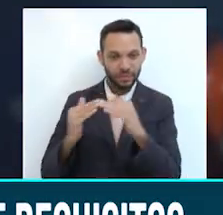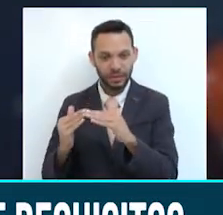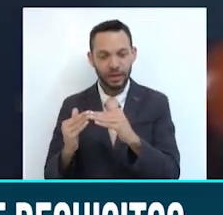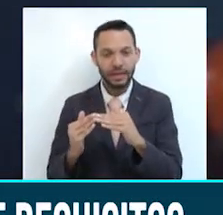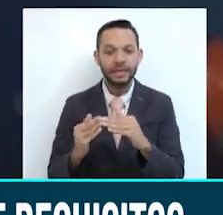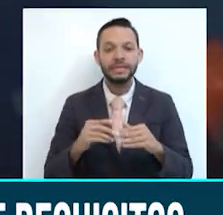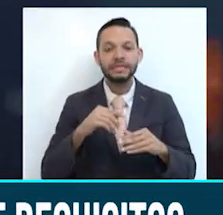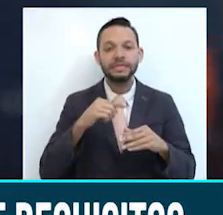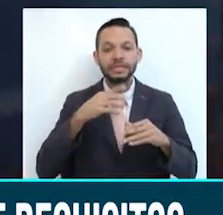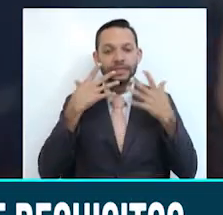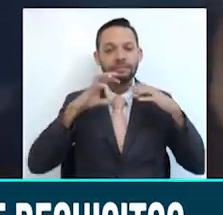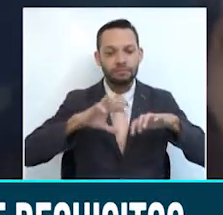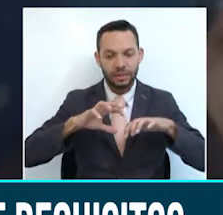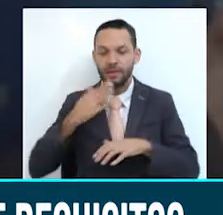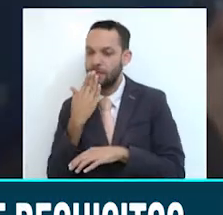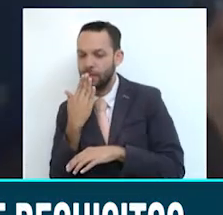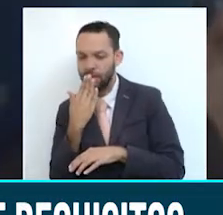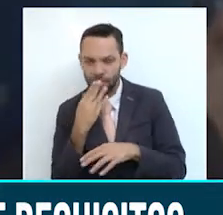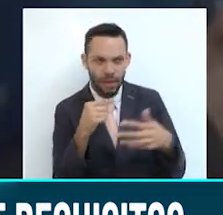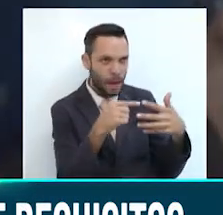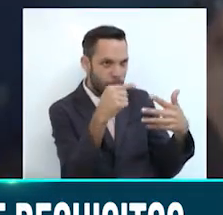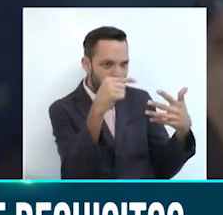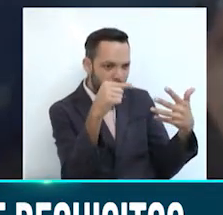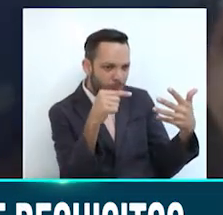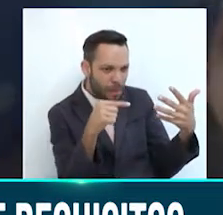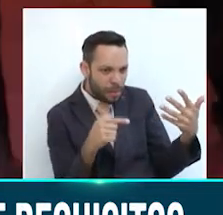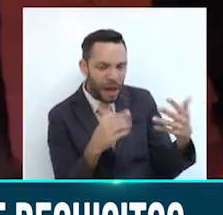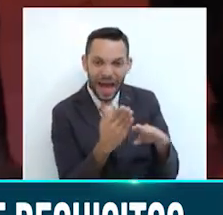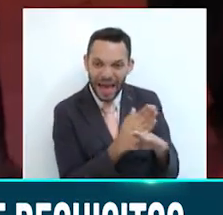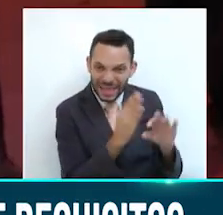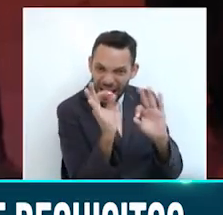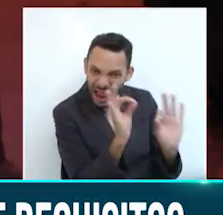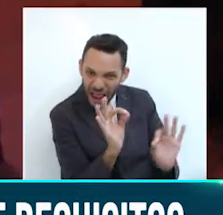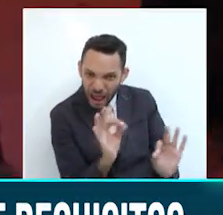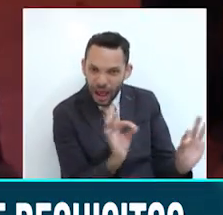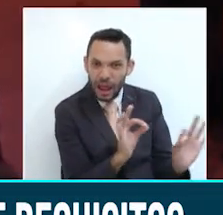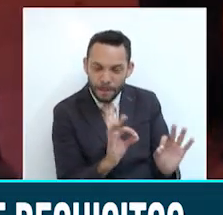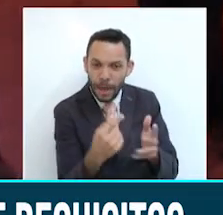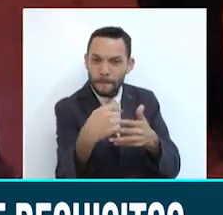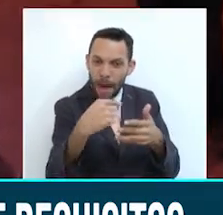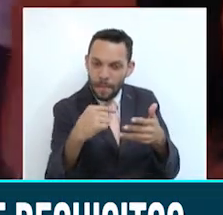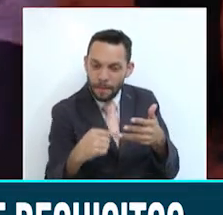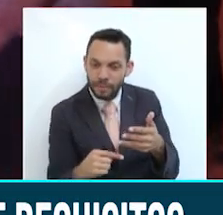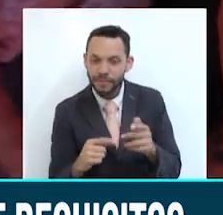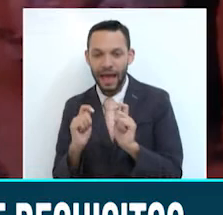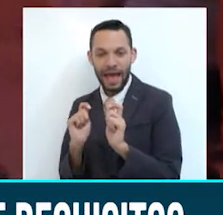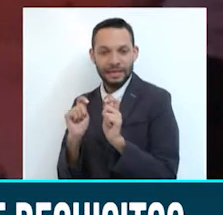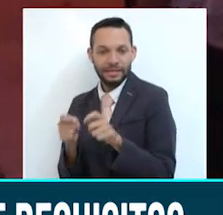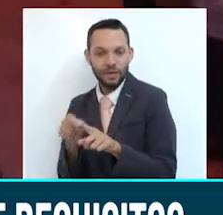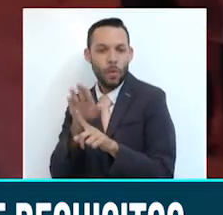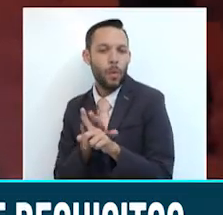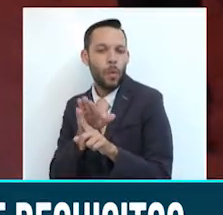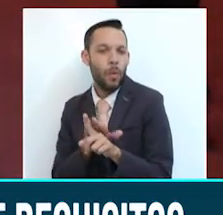ente investigador indicó que las anomalías estarían relacionadas con el diseño y ajuste de los pliegos de condiciones para favorecer a los consorcios del